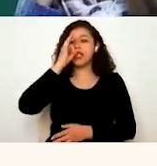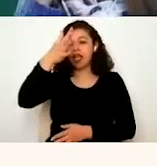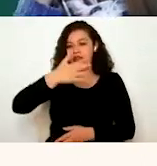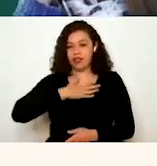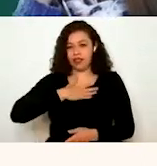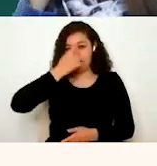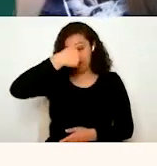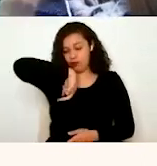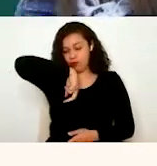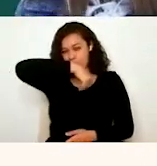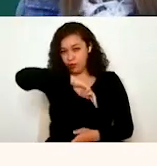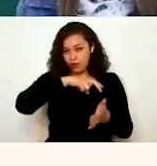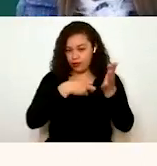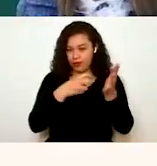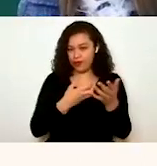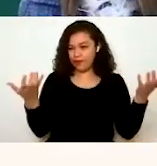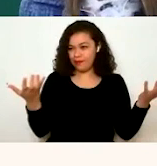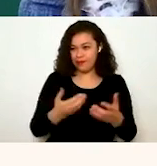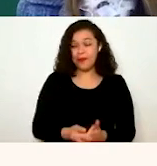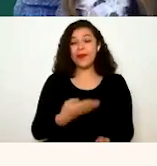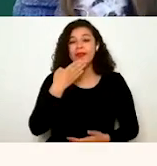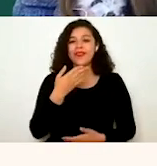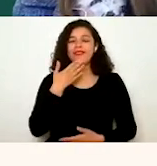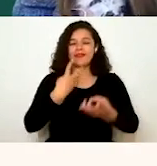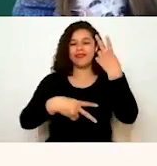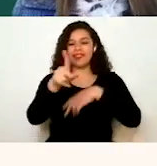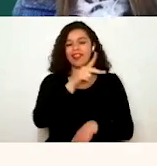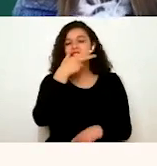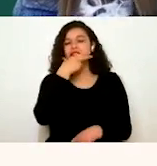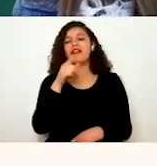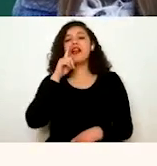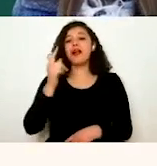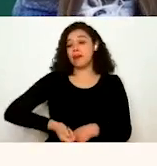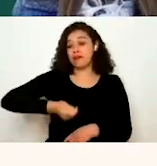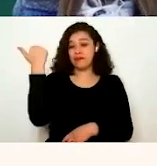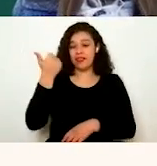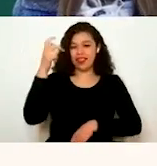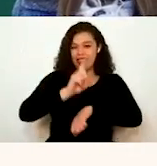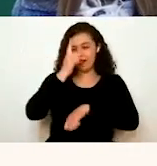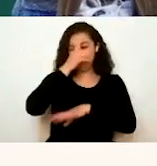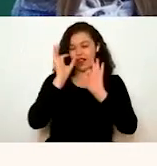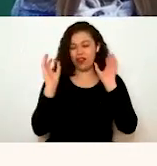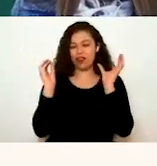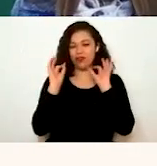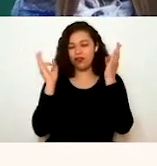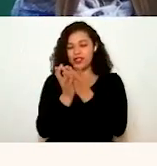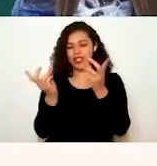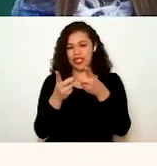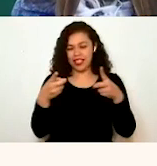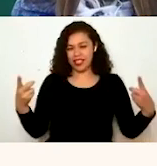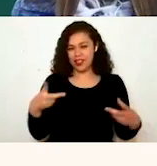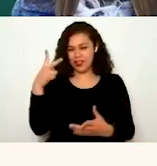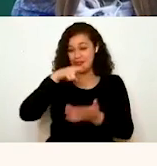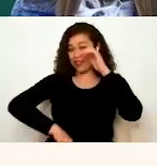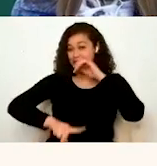a cabo la edición correspondiente. Muy bien, pues sean bienvenidas y bienvenidos a nuestra primera sesión de formación y desarrollo del 2023. Esta